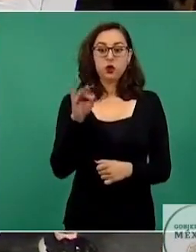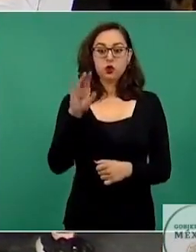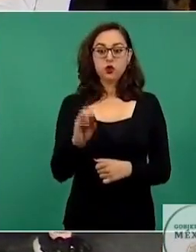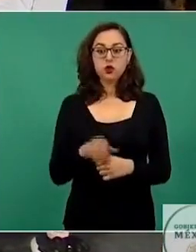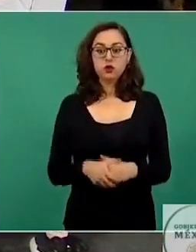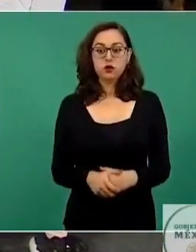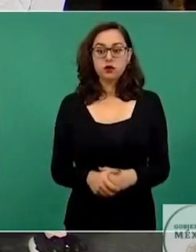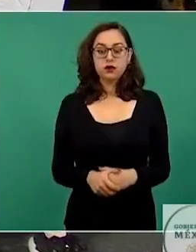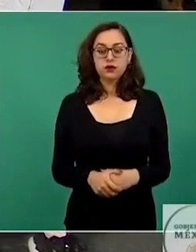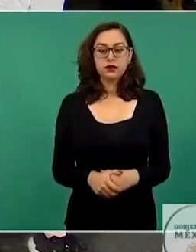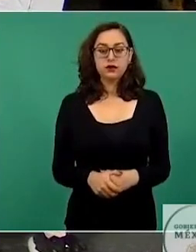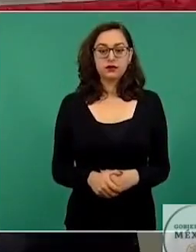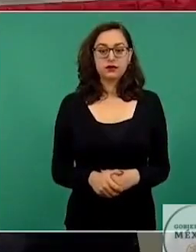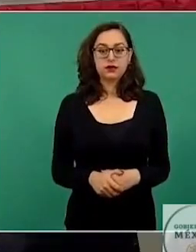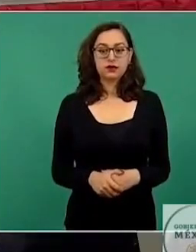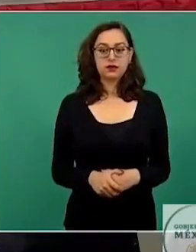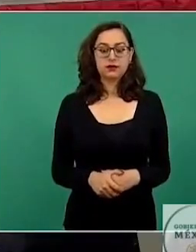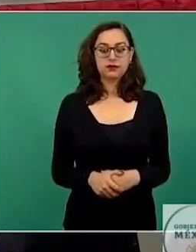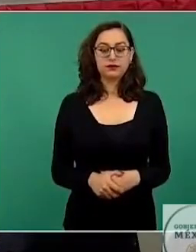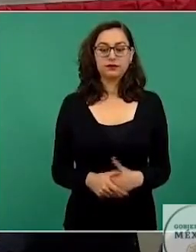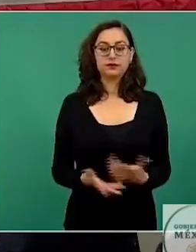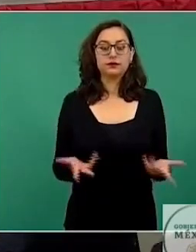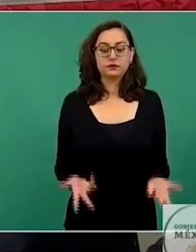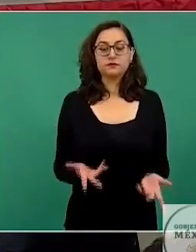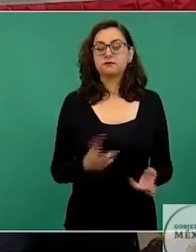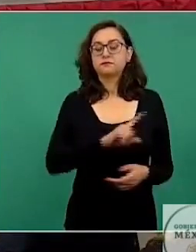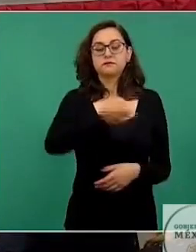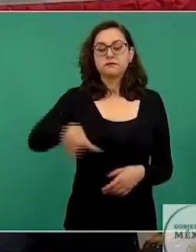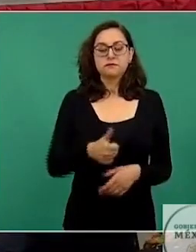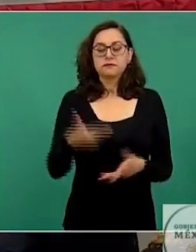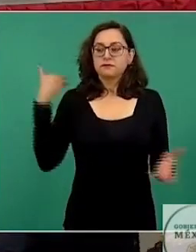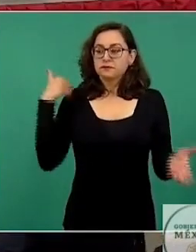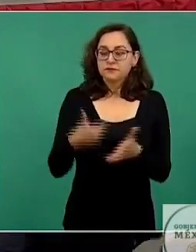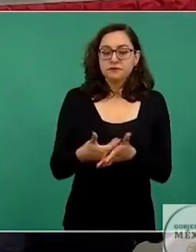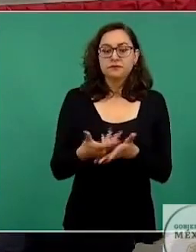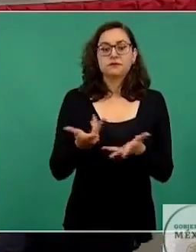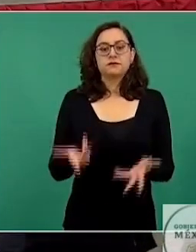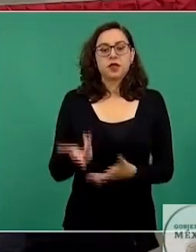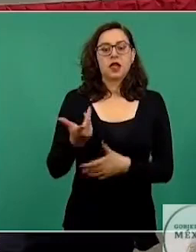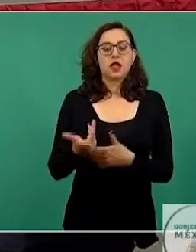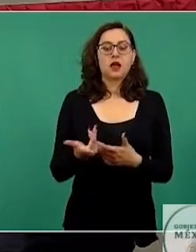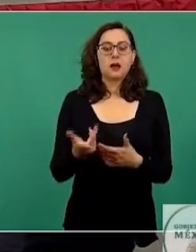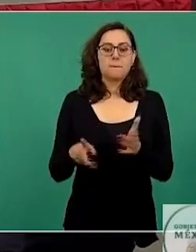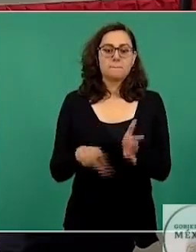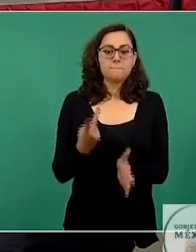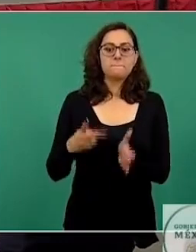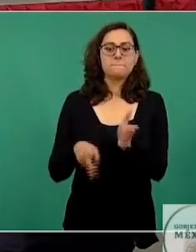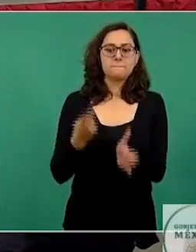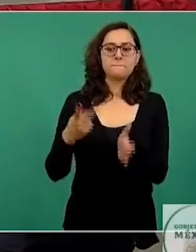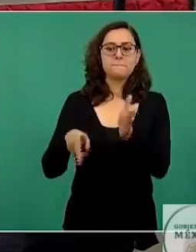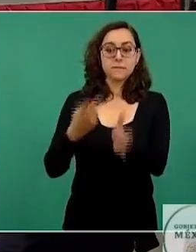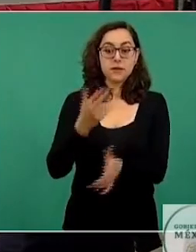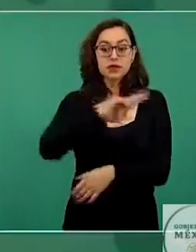lo hemos venido haciendo en años anteriores,